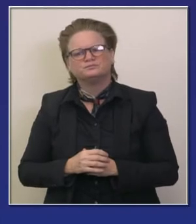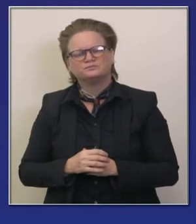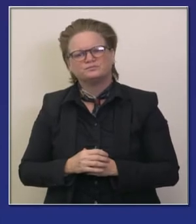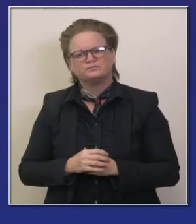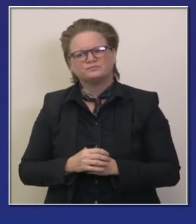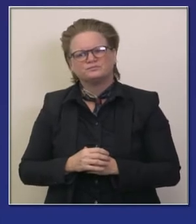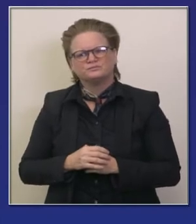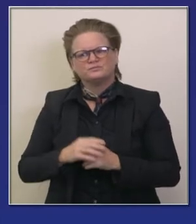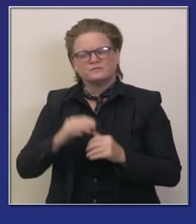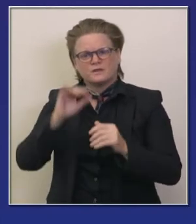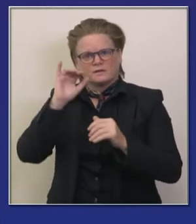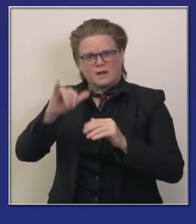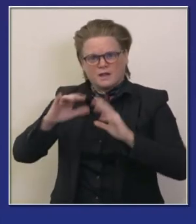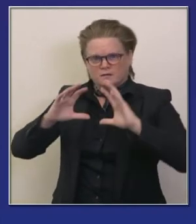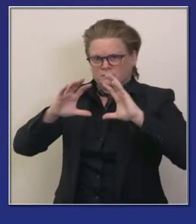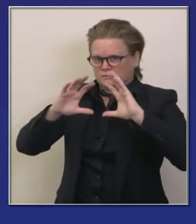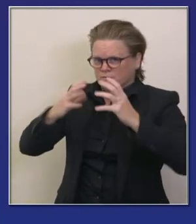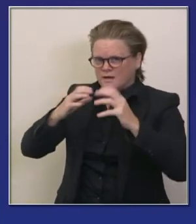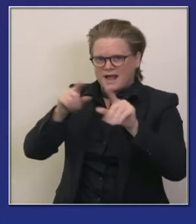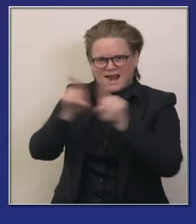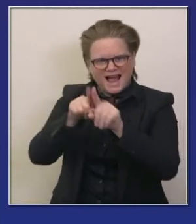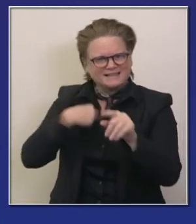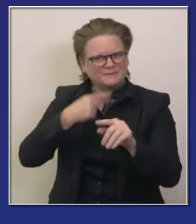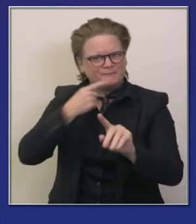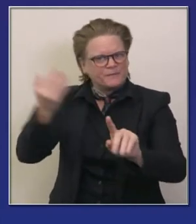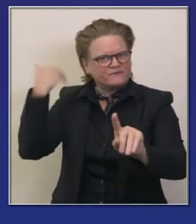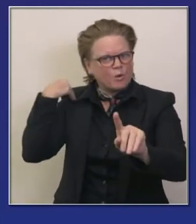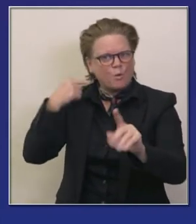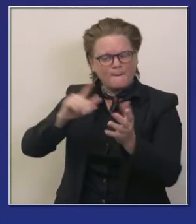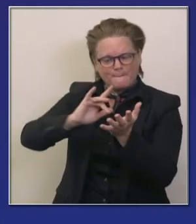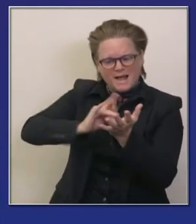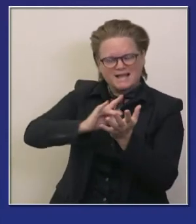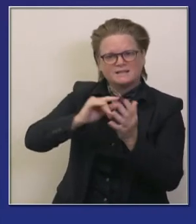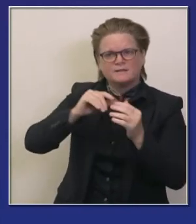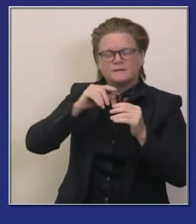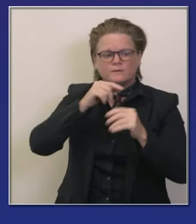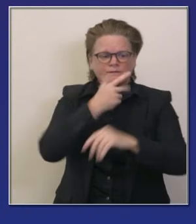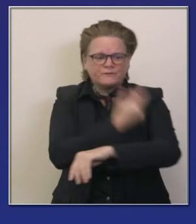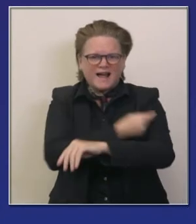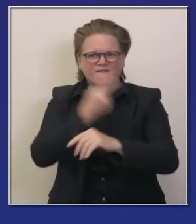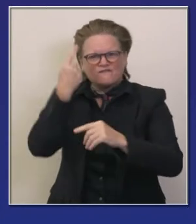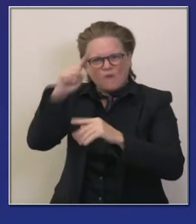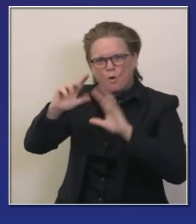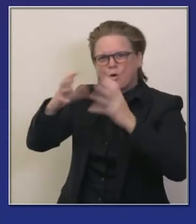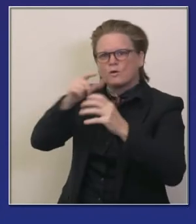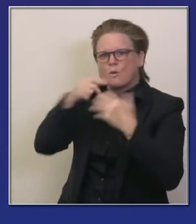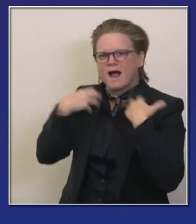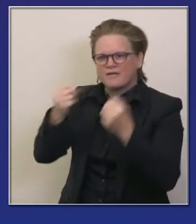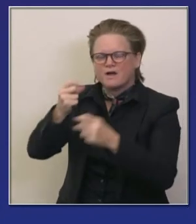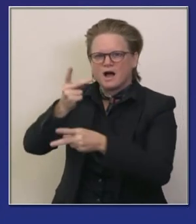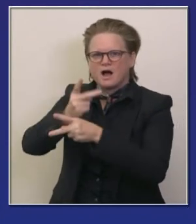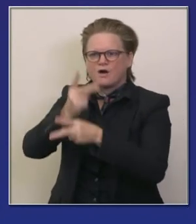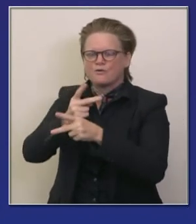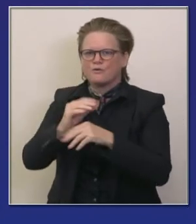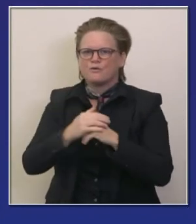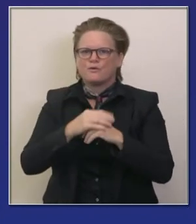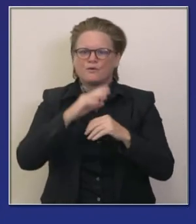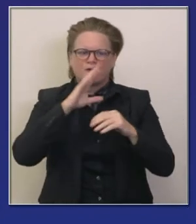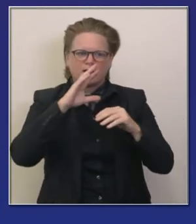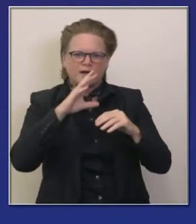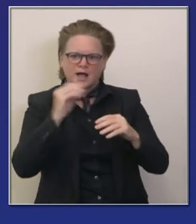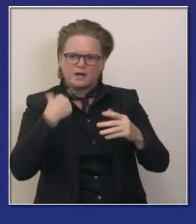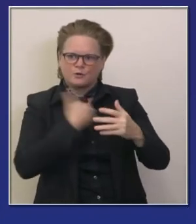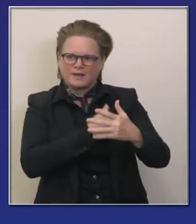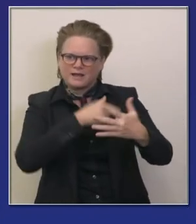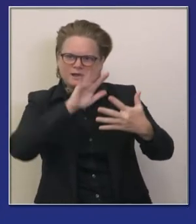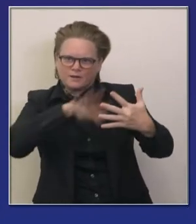para trabajadores de alto riesgo al frente tenemos las instalaciones implementadas para la distribución